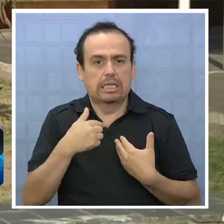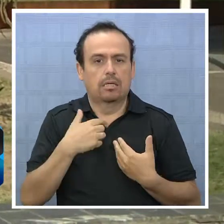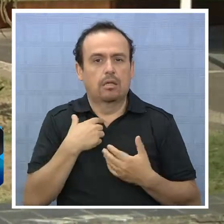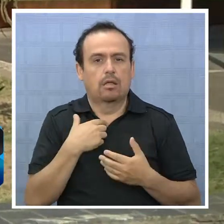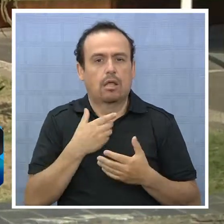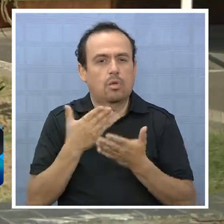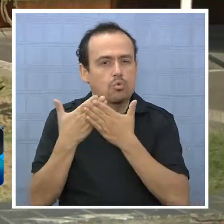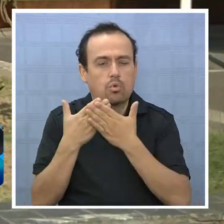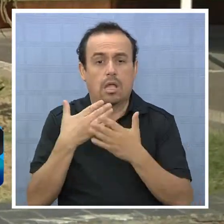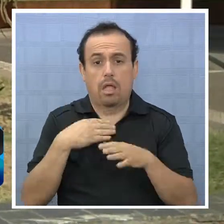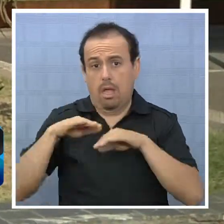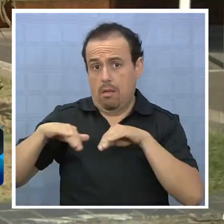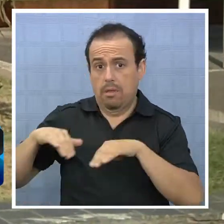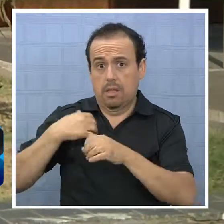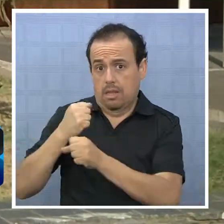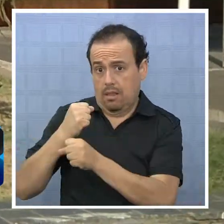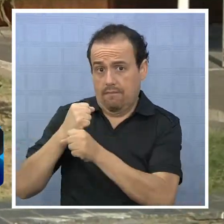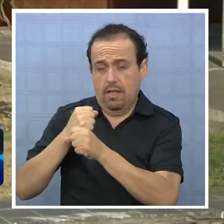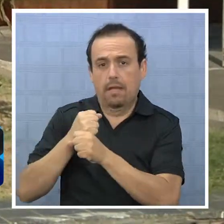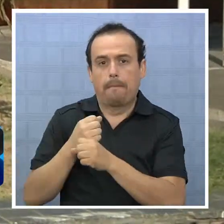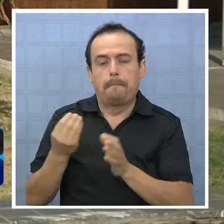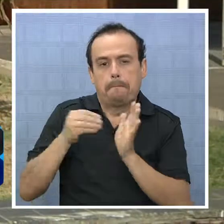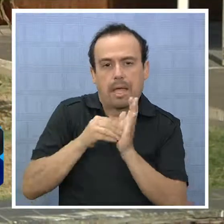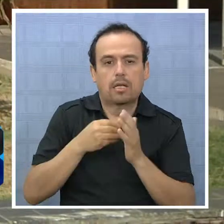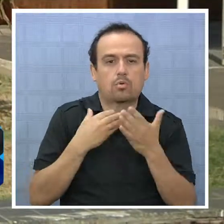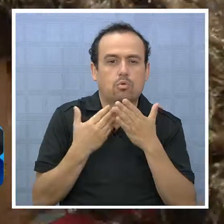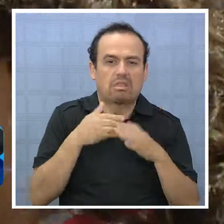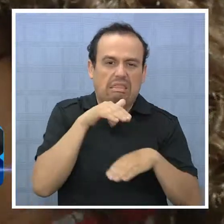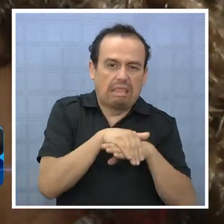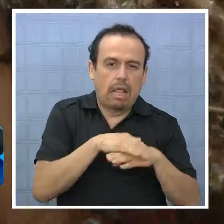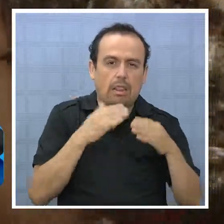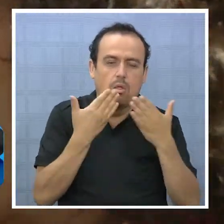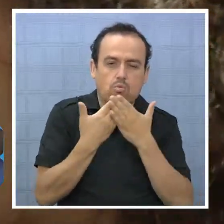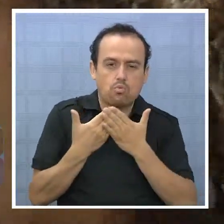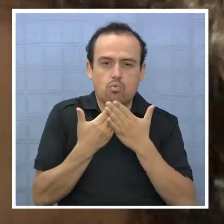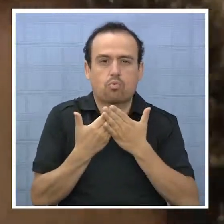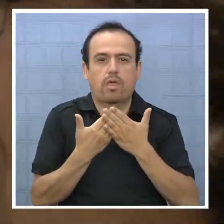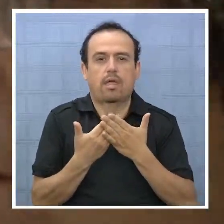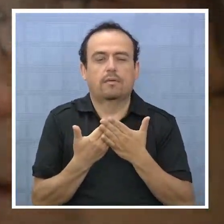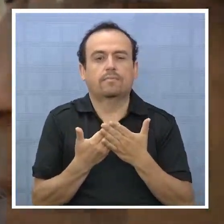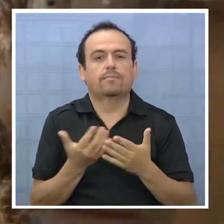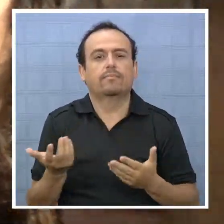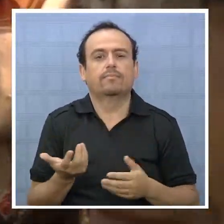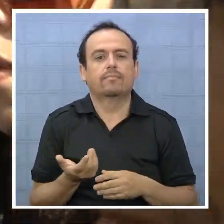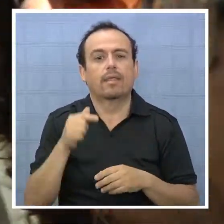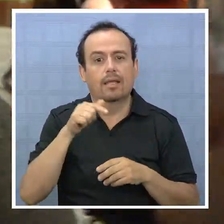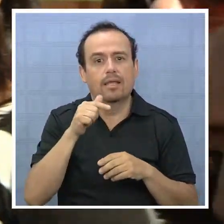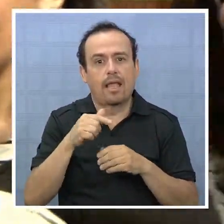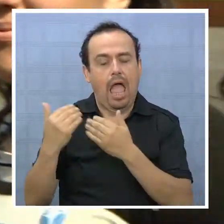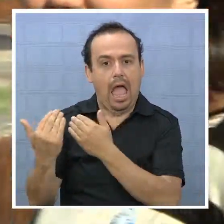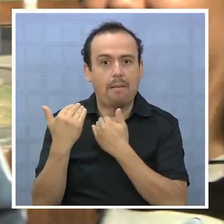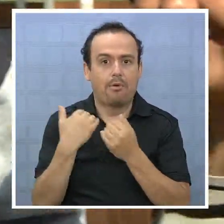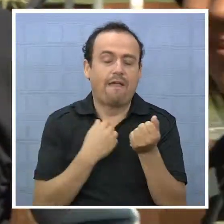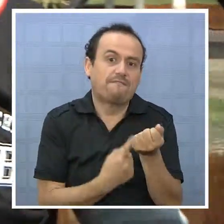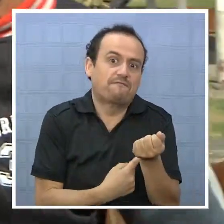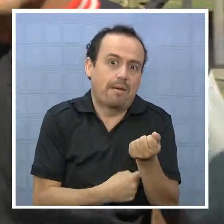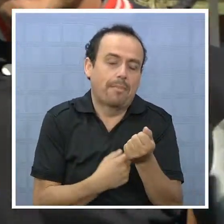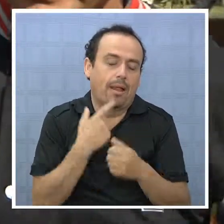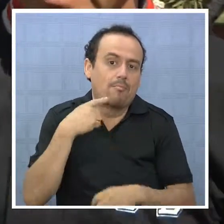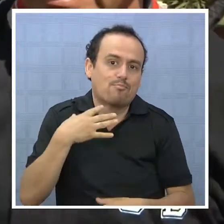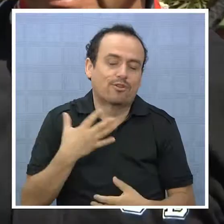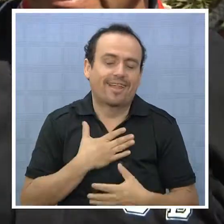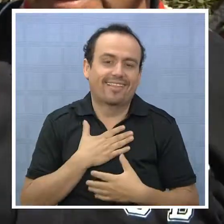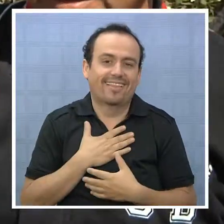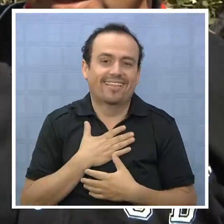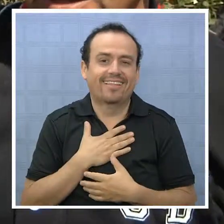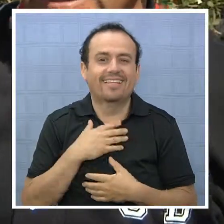aparte de trabajar y llegar a estudiar en la tarde y con ese apoyo familiar que fue lo más importante,